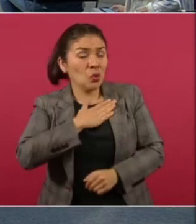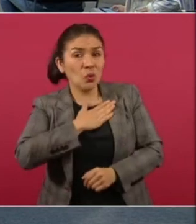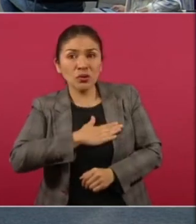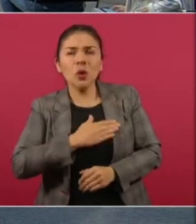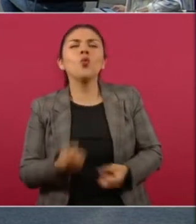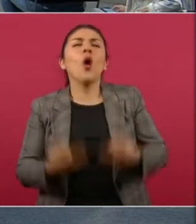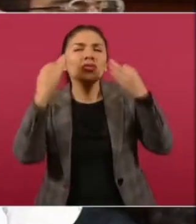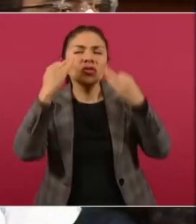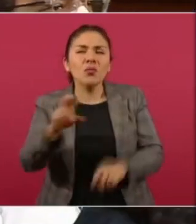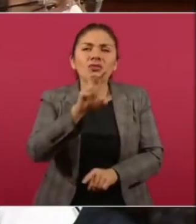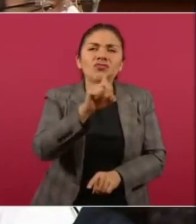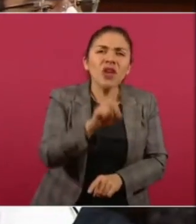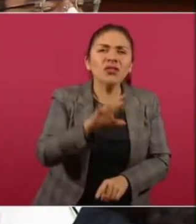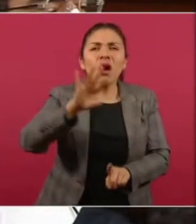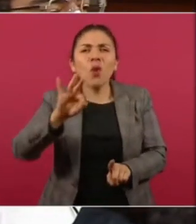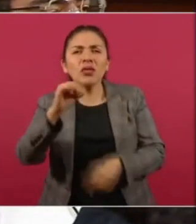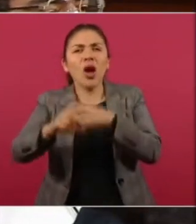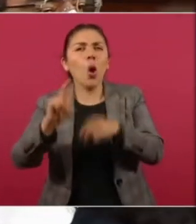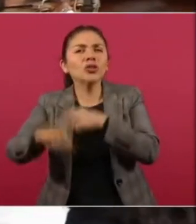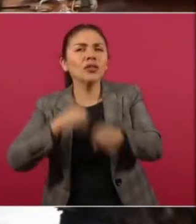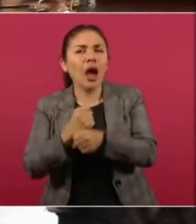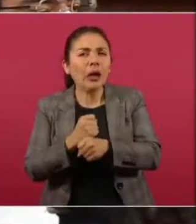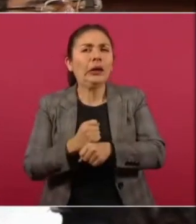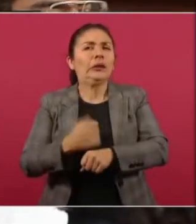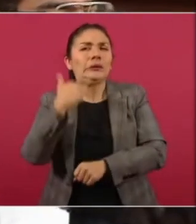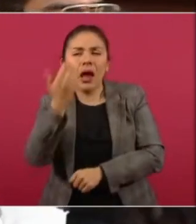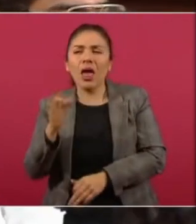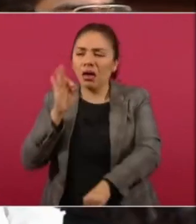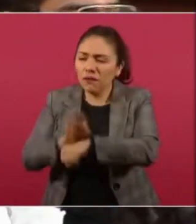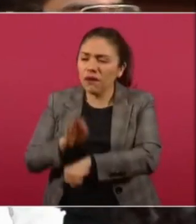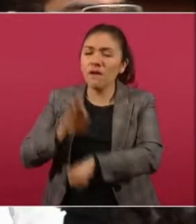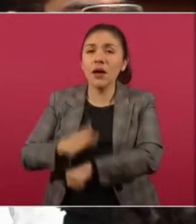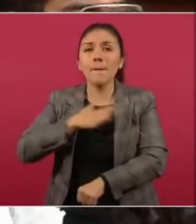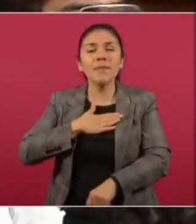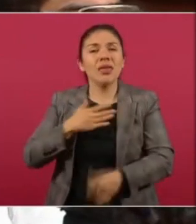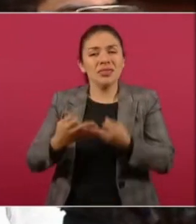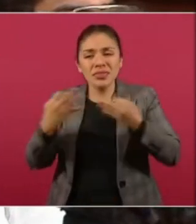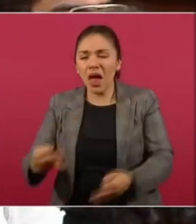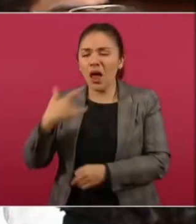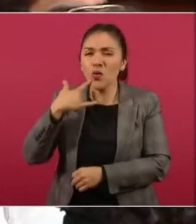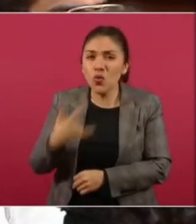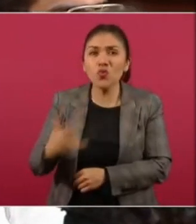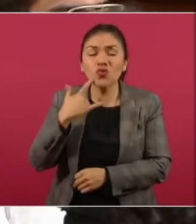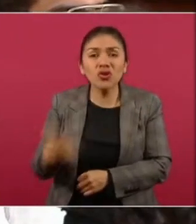30, 40, 80 años de pelear su tierra, pues vamos a la impunidad.